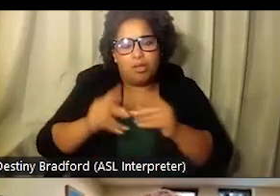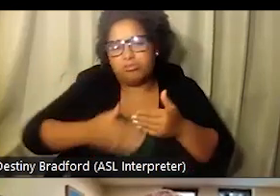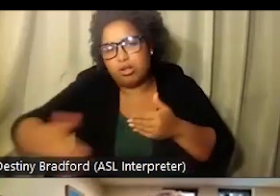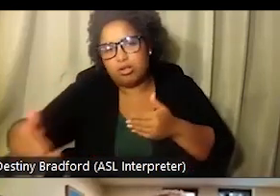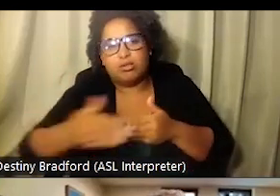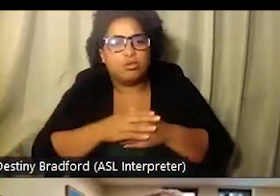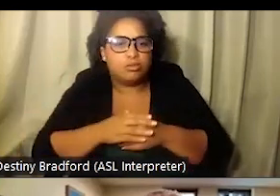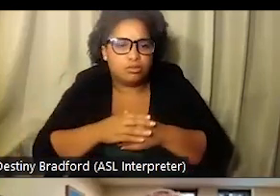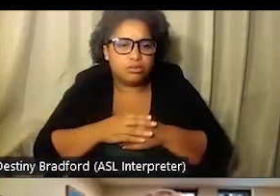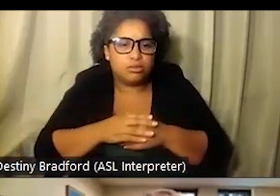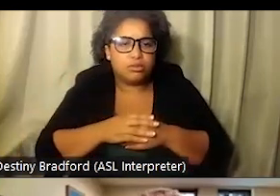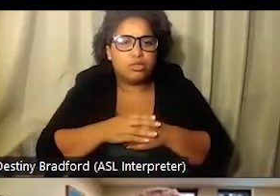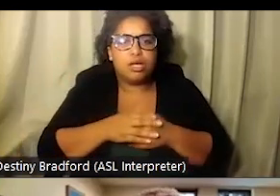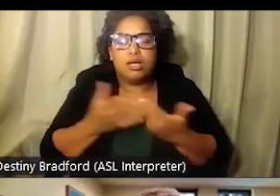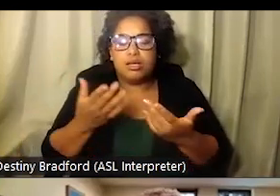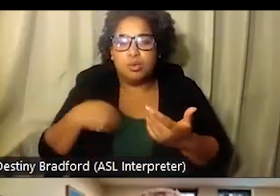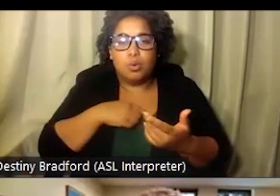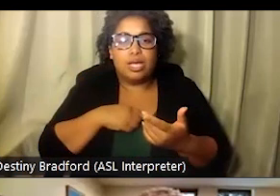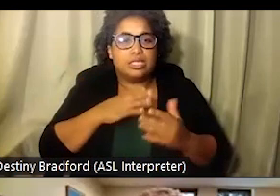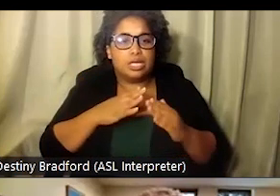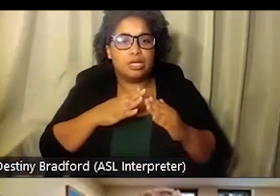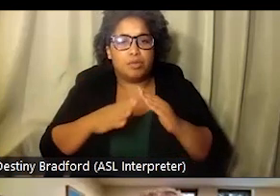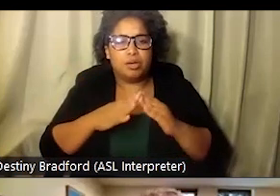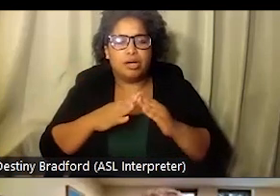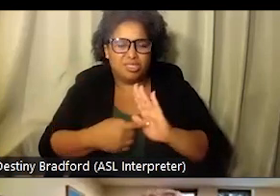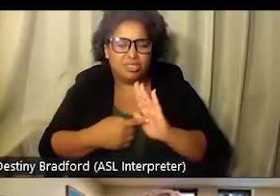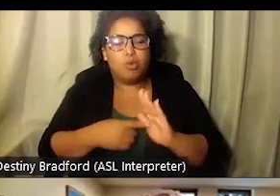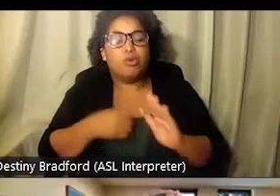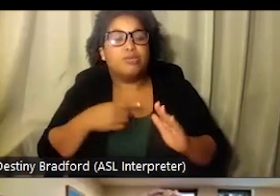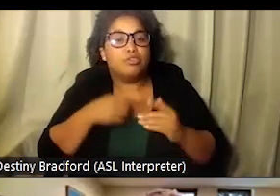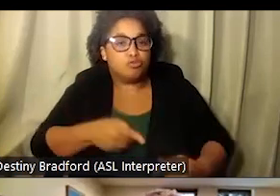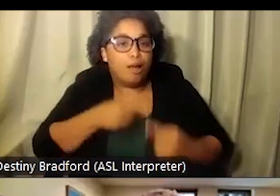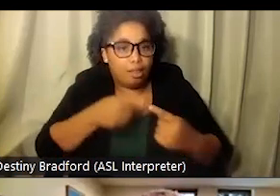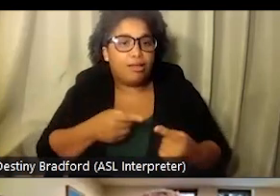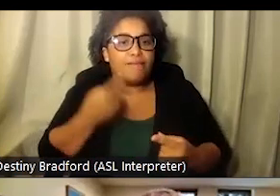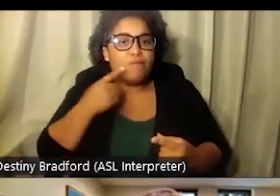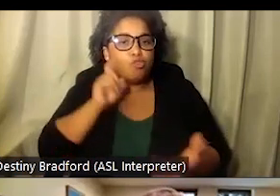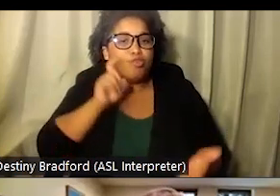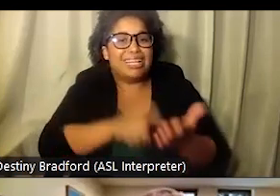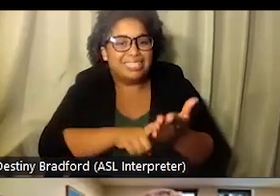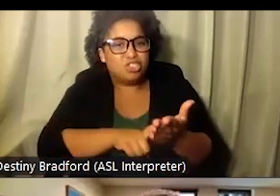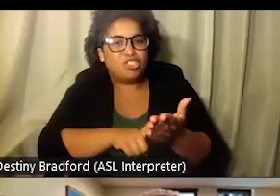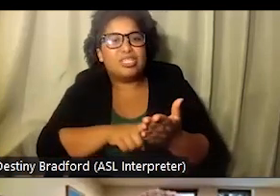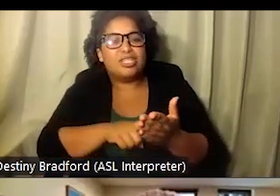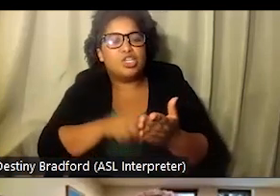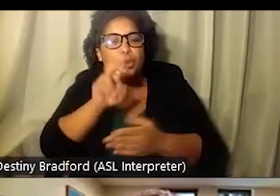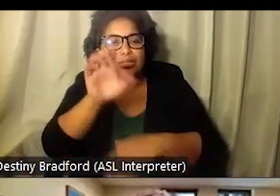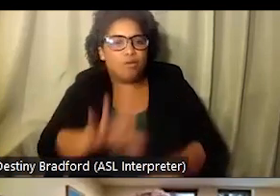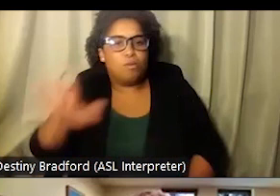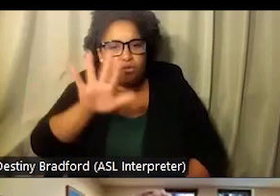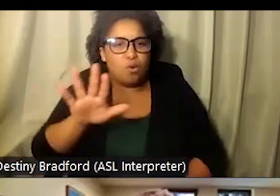sistema, que sea beneficioso a lo largo. Por ejemplo, vamos a estar luchando como comunidades, ¿verdad? Para recibir